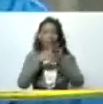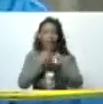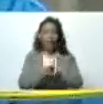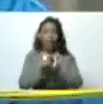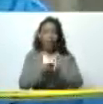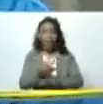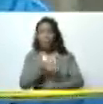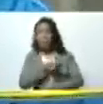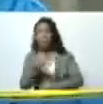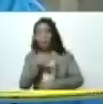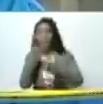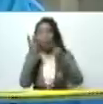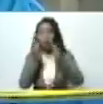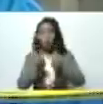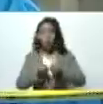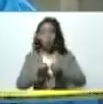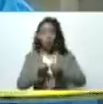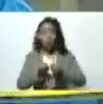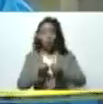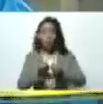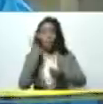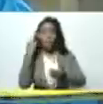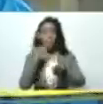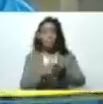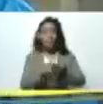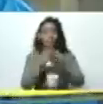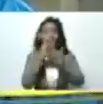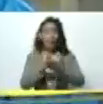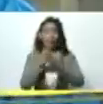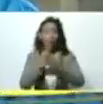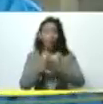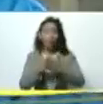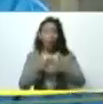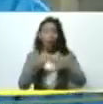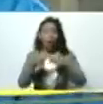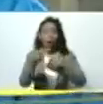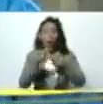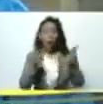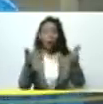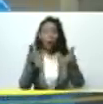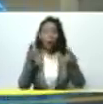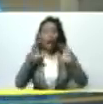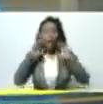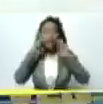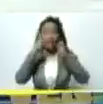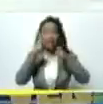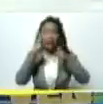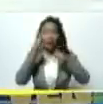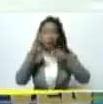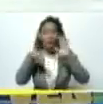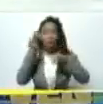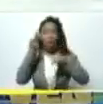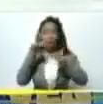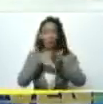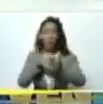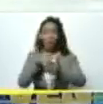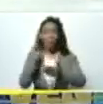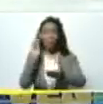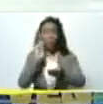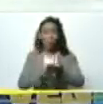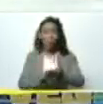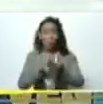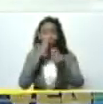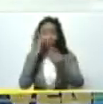pareciera que los números 10.000 kilos por hectárea de maíz y pareciera que va a pasar de los 12.000 para ponerle